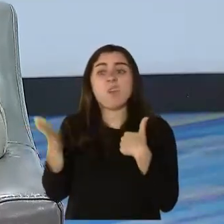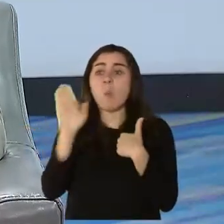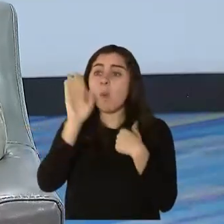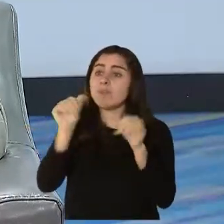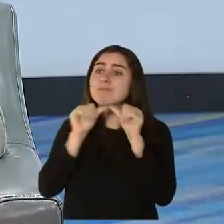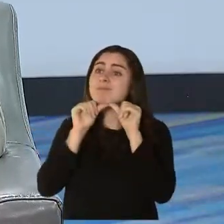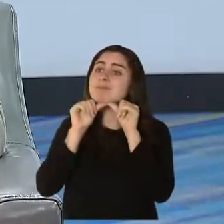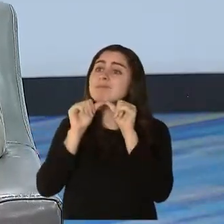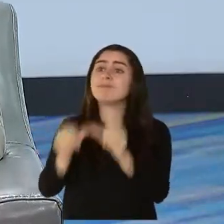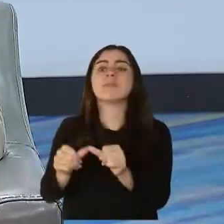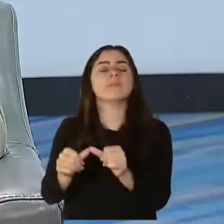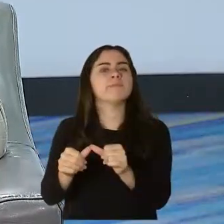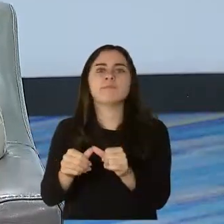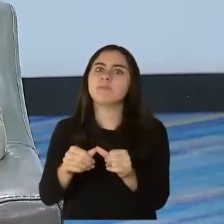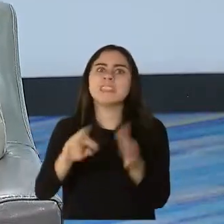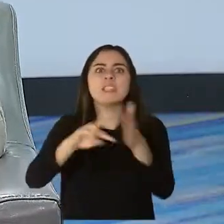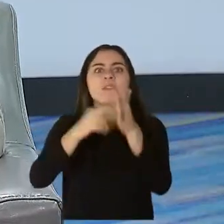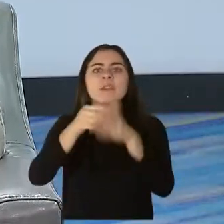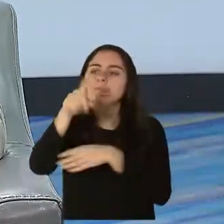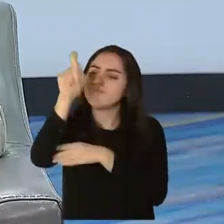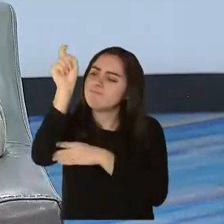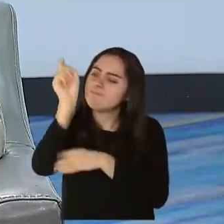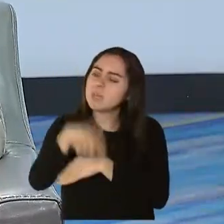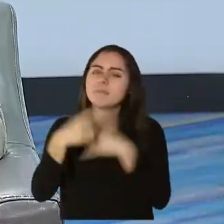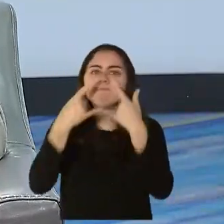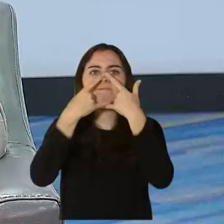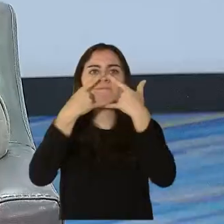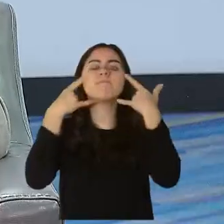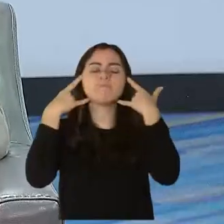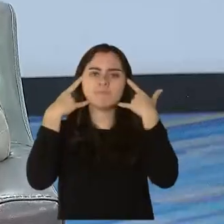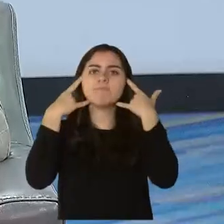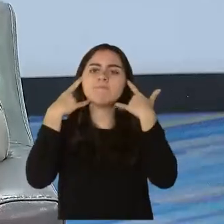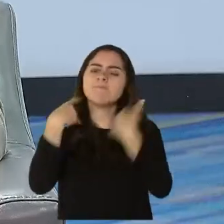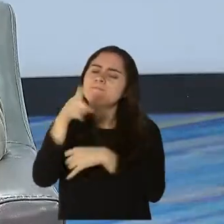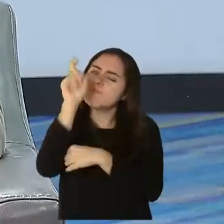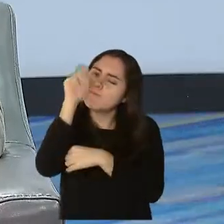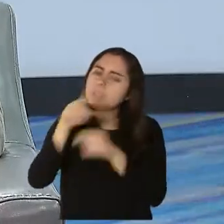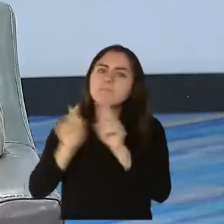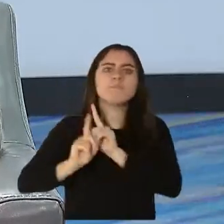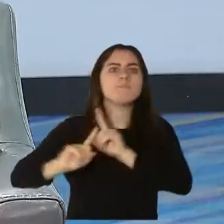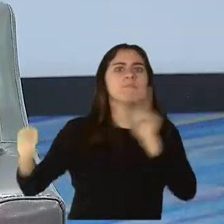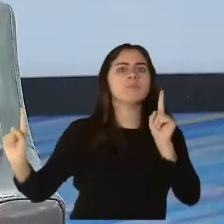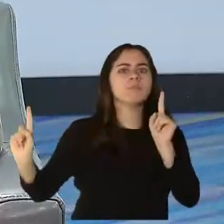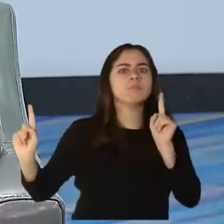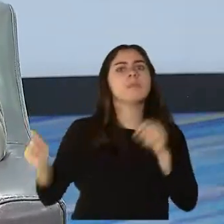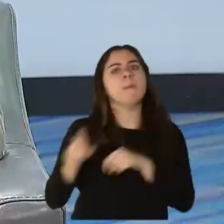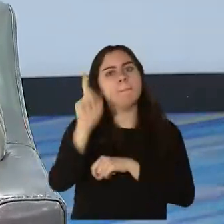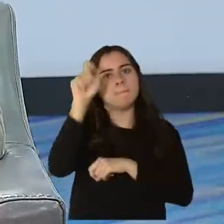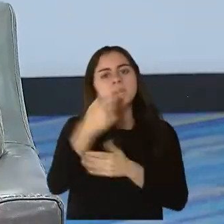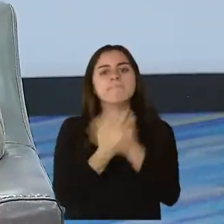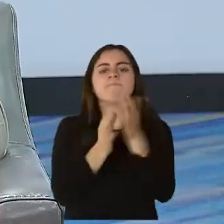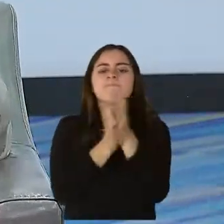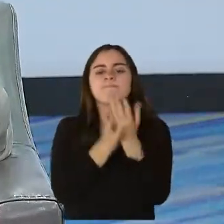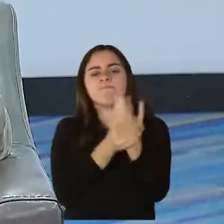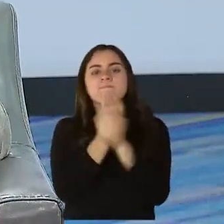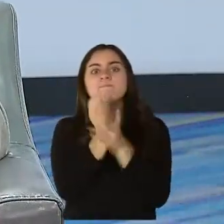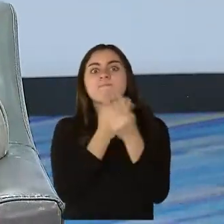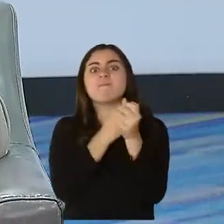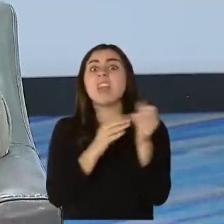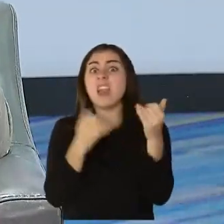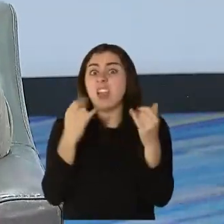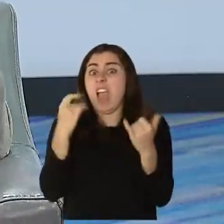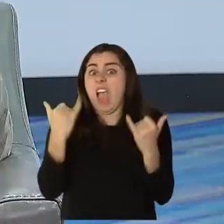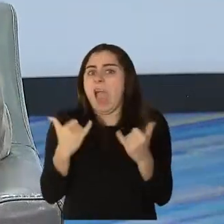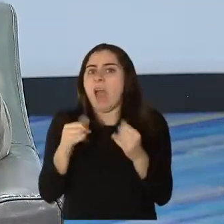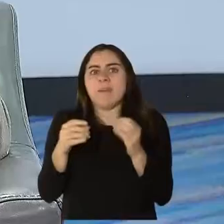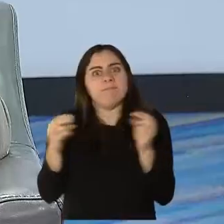necesitándose usar mascarillas, distanciamiento e higiene. Inclusive, para estas variantes nuevas hay que tener más hincapié, y por eso se está usando